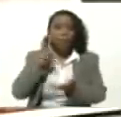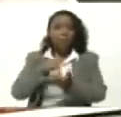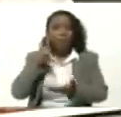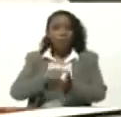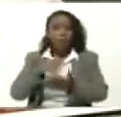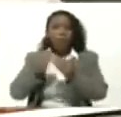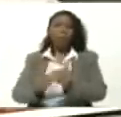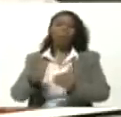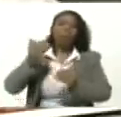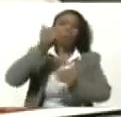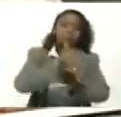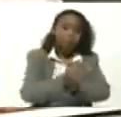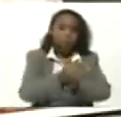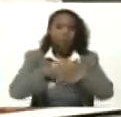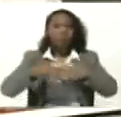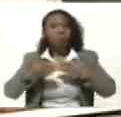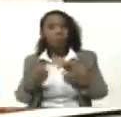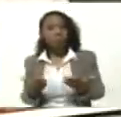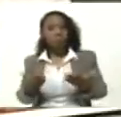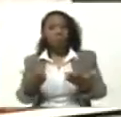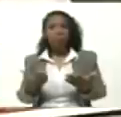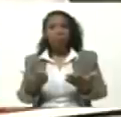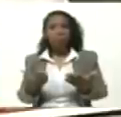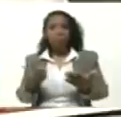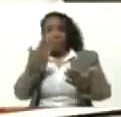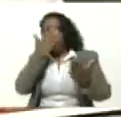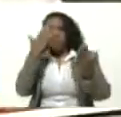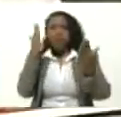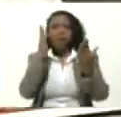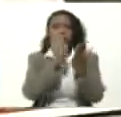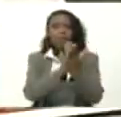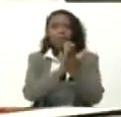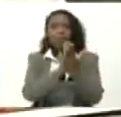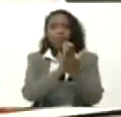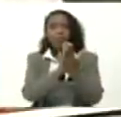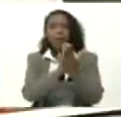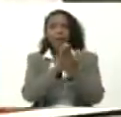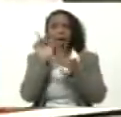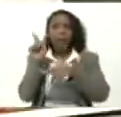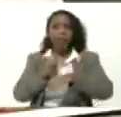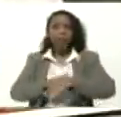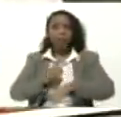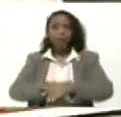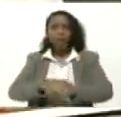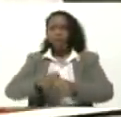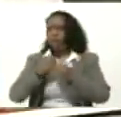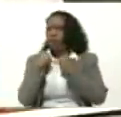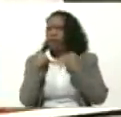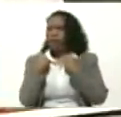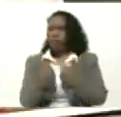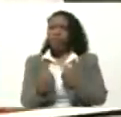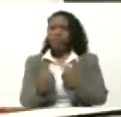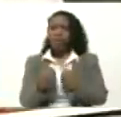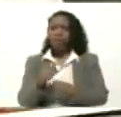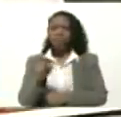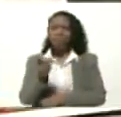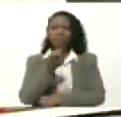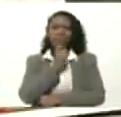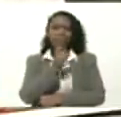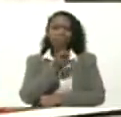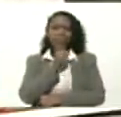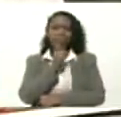Después De haber Enfrentado En estos Tiempos Duros Y difíciles